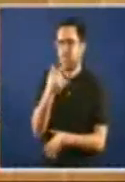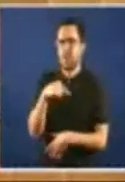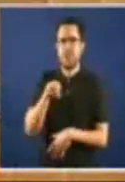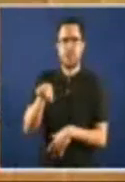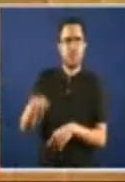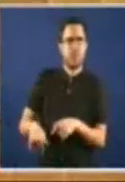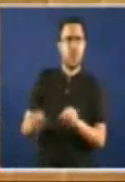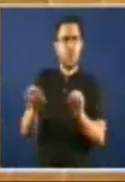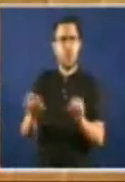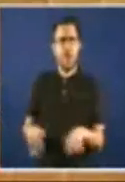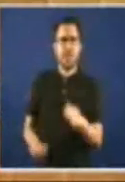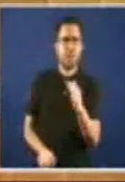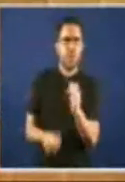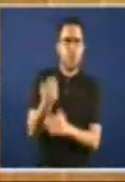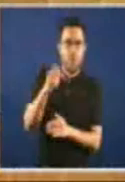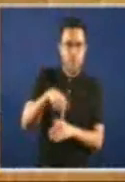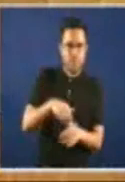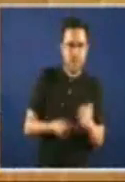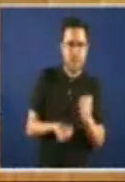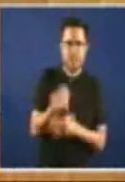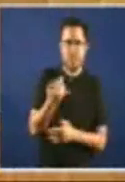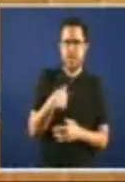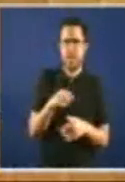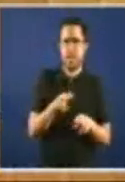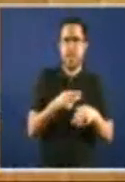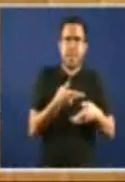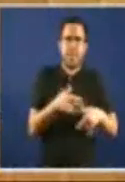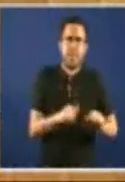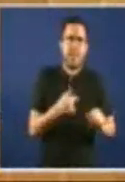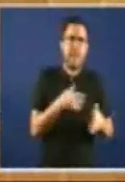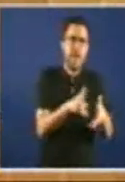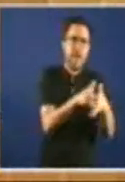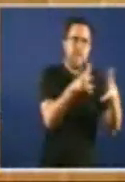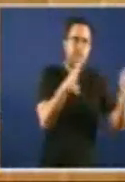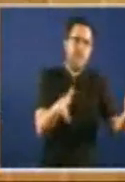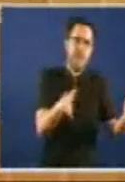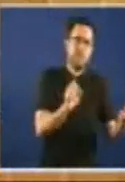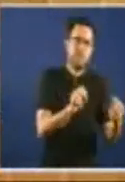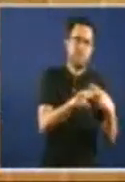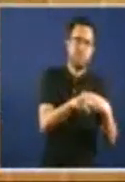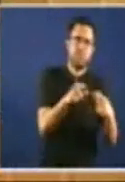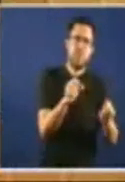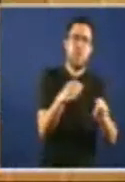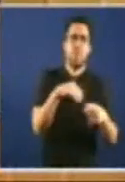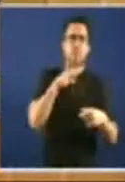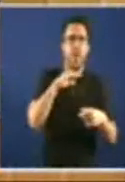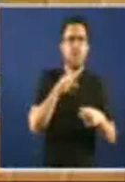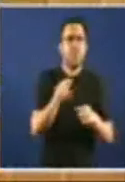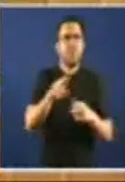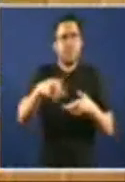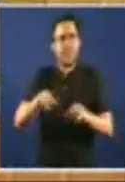da mañán Ni ampliamos O corredor Do Morrazo Ni o deixamos Como está Vostedes saberán Que pensan Facer Con o corredor Do Morrazo